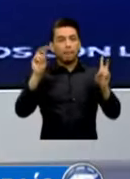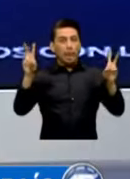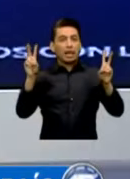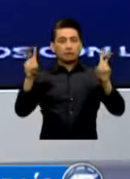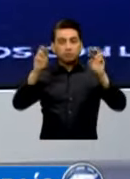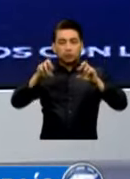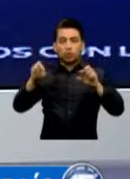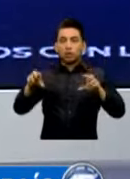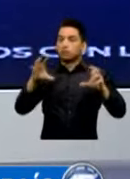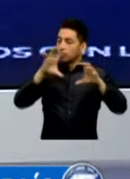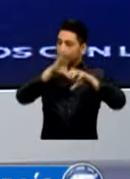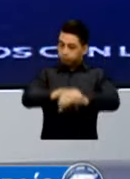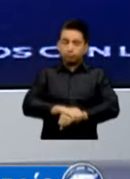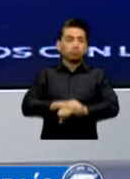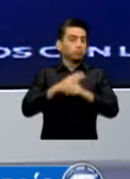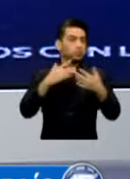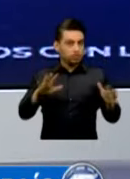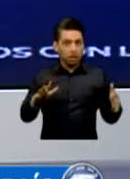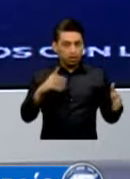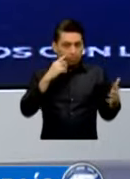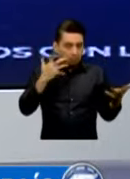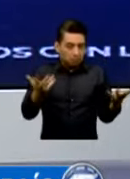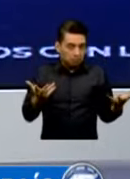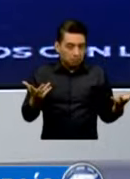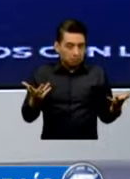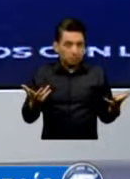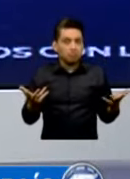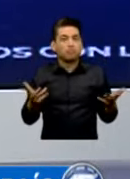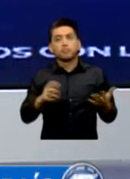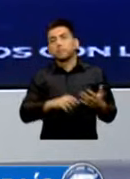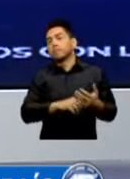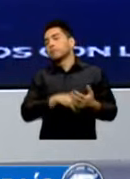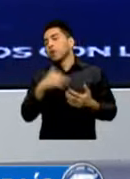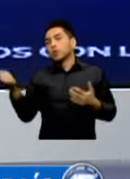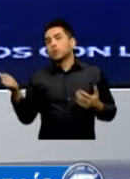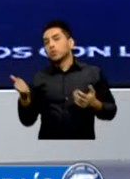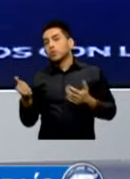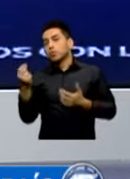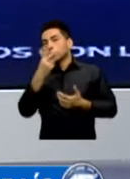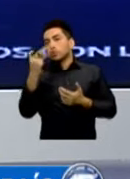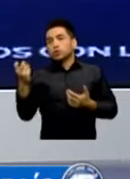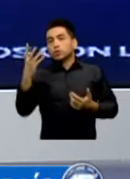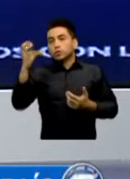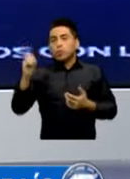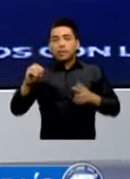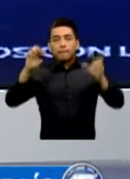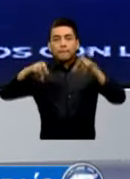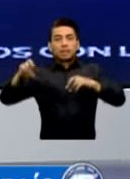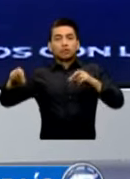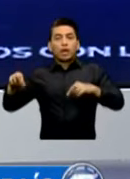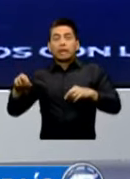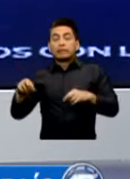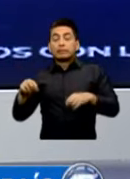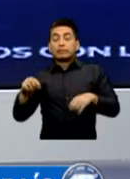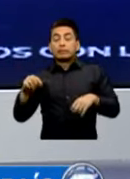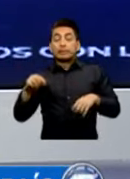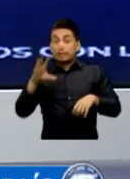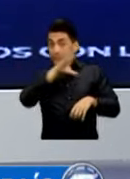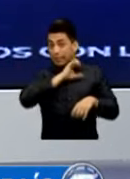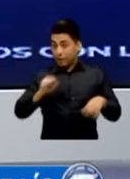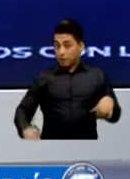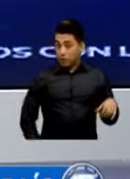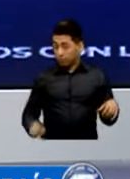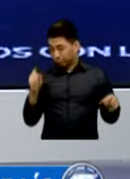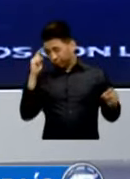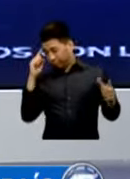Es Un Es Un Hecho Sin Precedentes Más De 250 Salvadoreños Sospechosos De Tener Vínculos Con Las